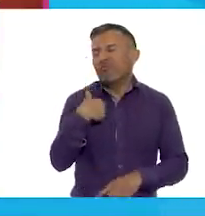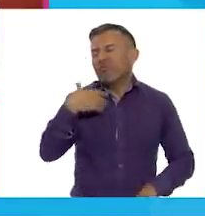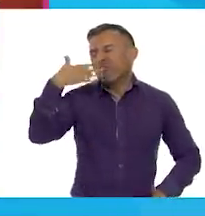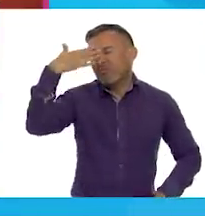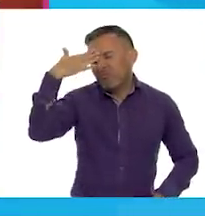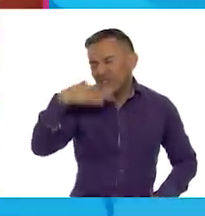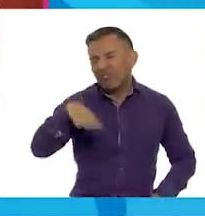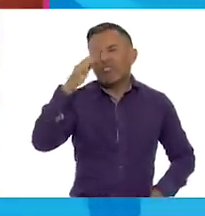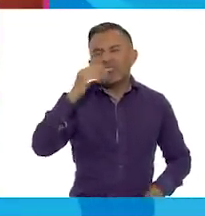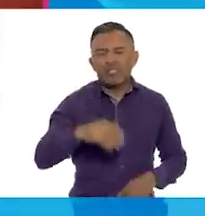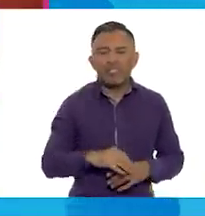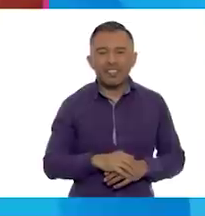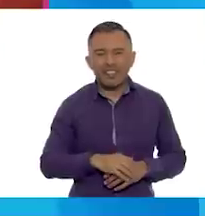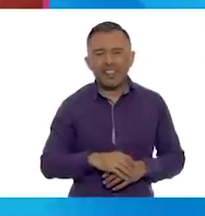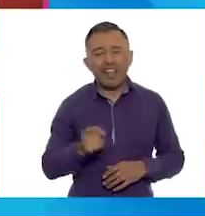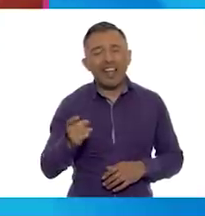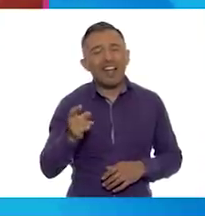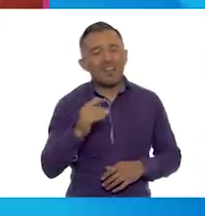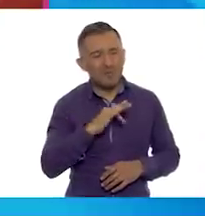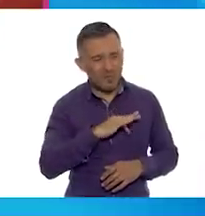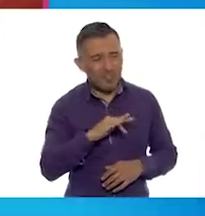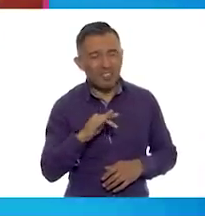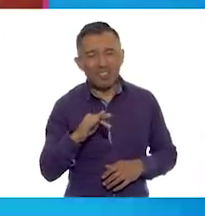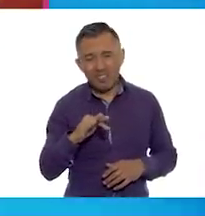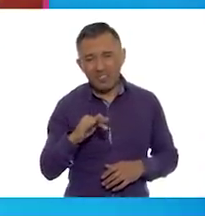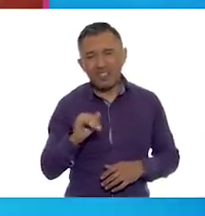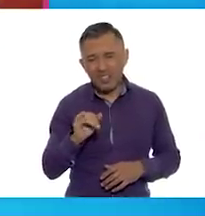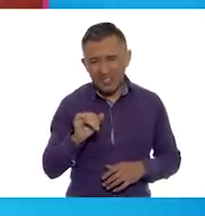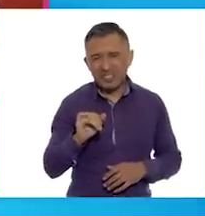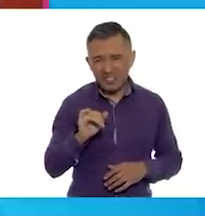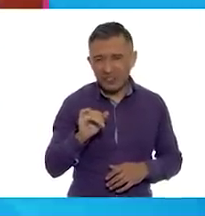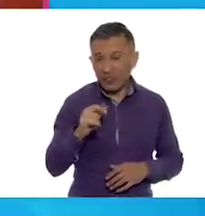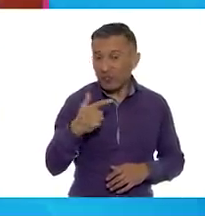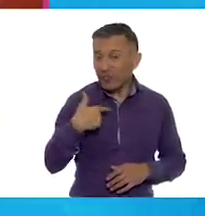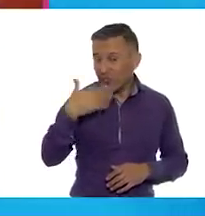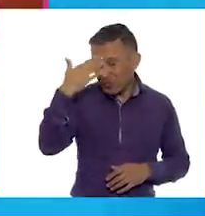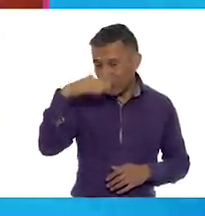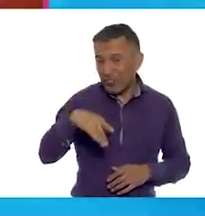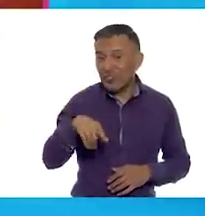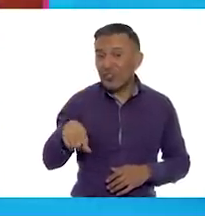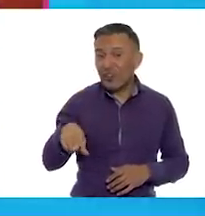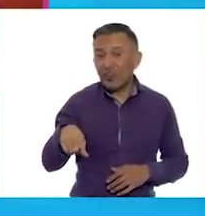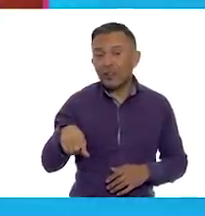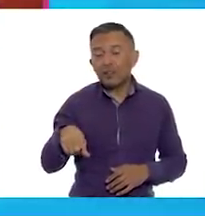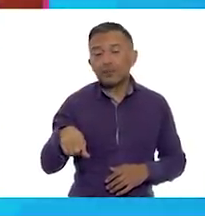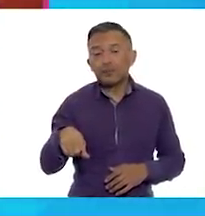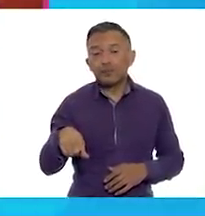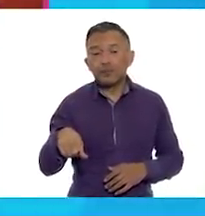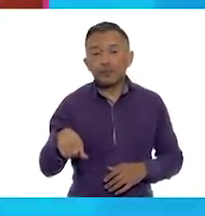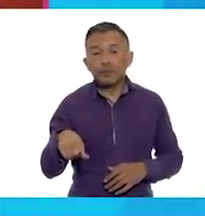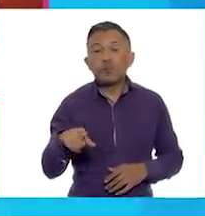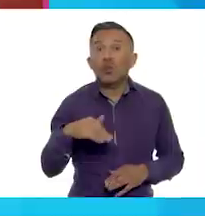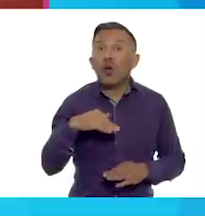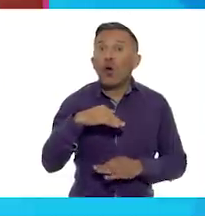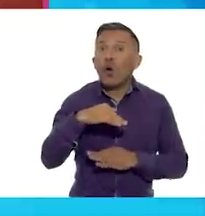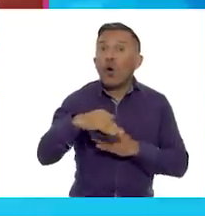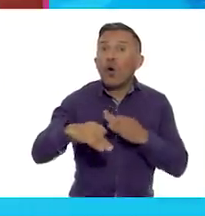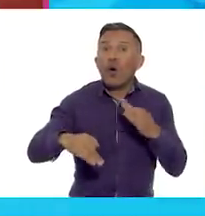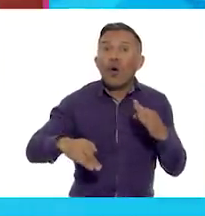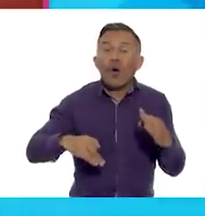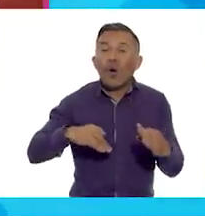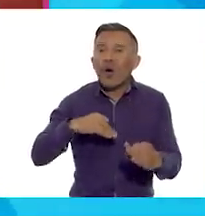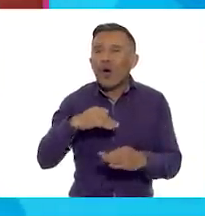iré a quejar con la bacela! ¡Sí, sí, sí! ¡Yo te acompaño! Le dijo. Y todos fueron